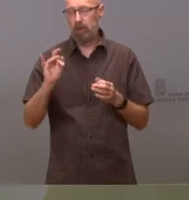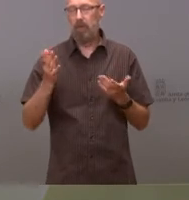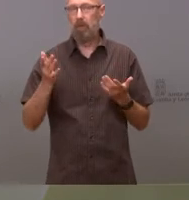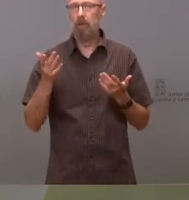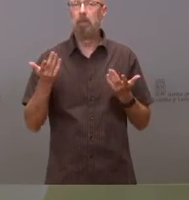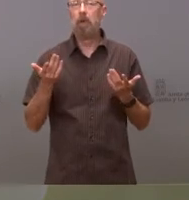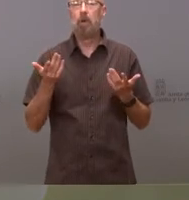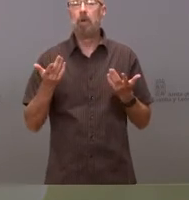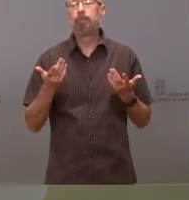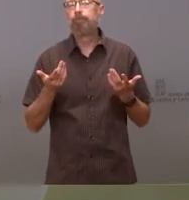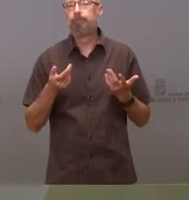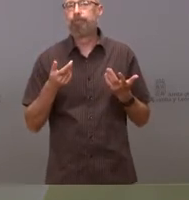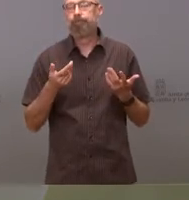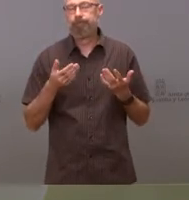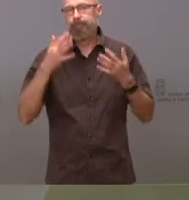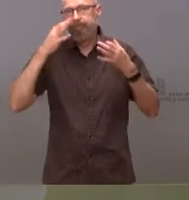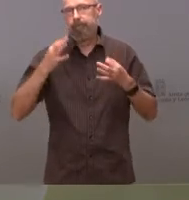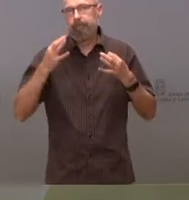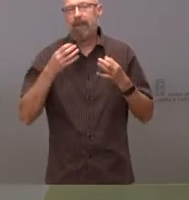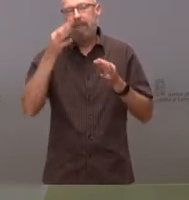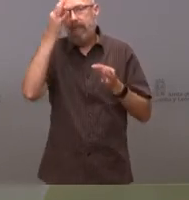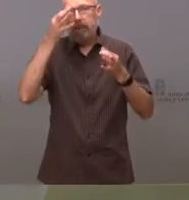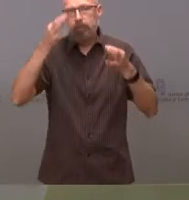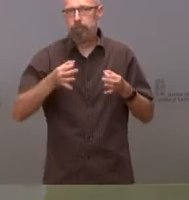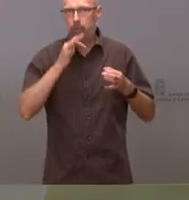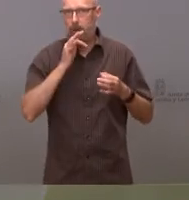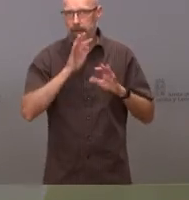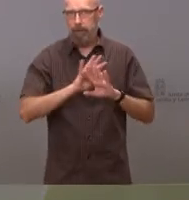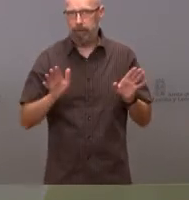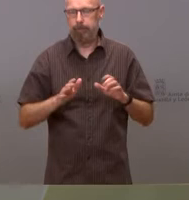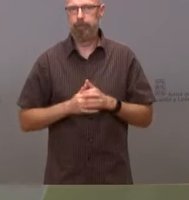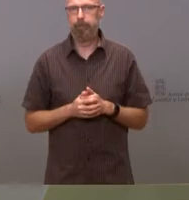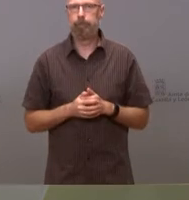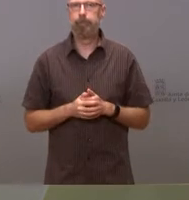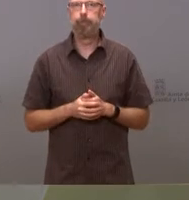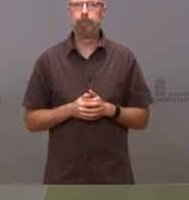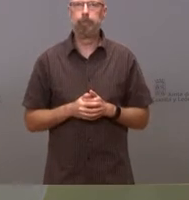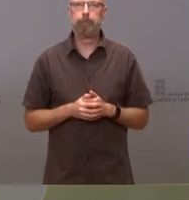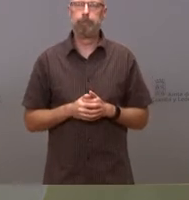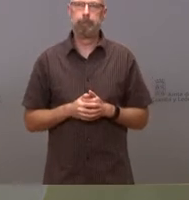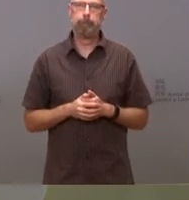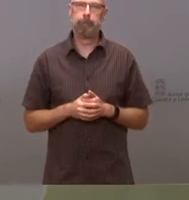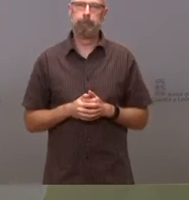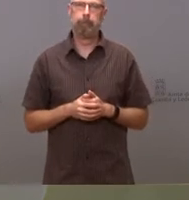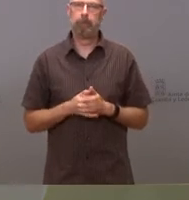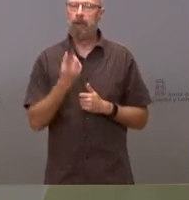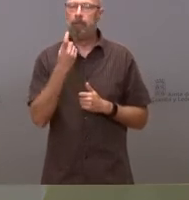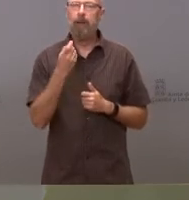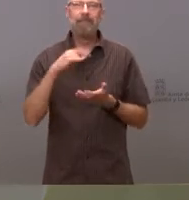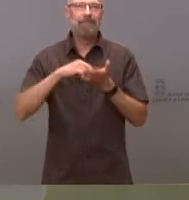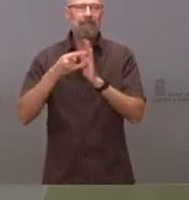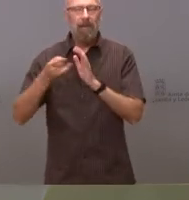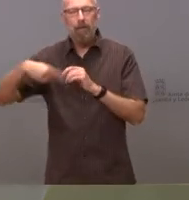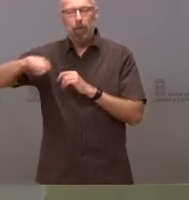declaración, bueno, pues inexacta y que está sujeta, como también dije en su momento, a la corrección que conlleve de los informes de nuestros técnicos en la